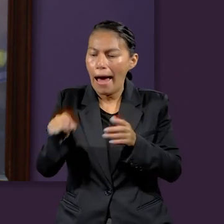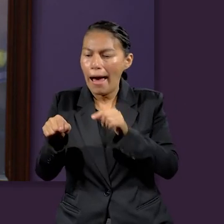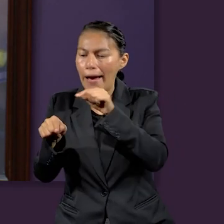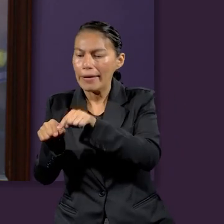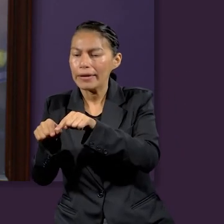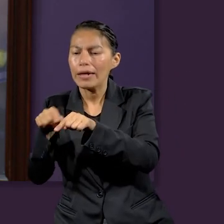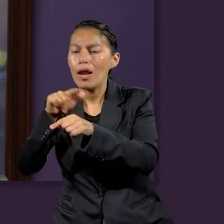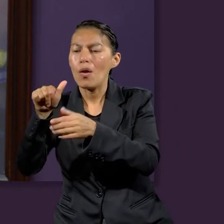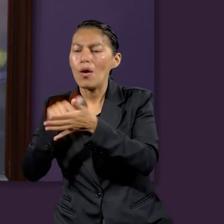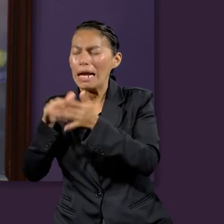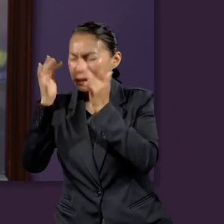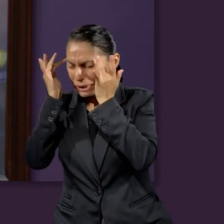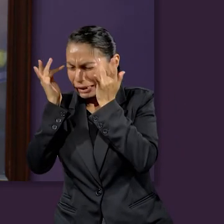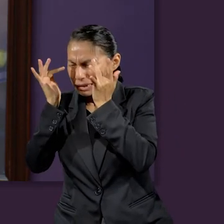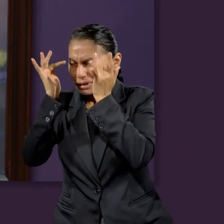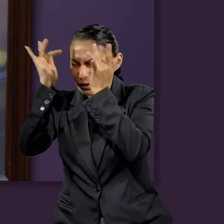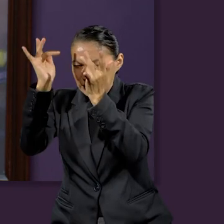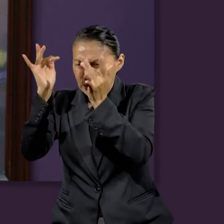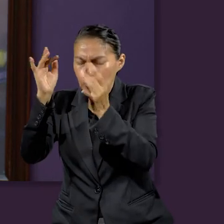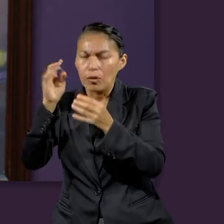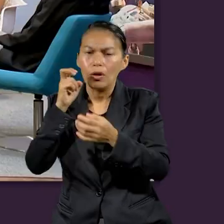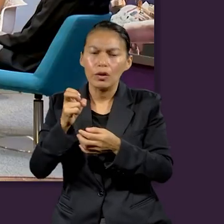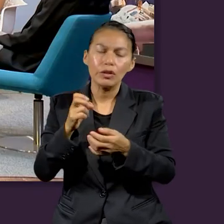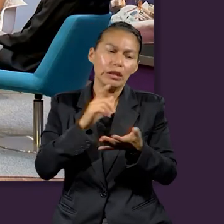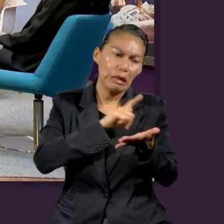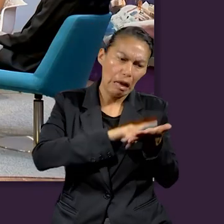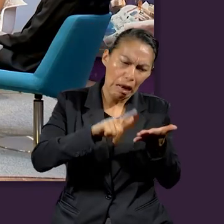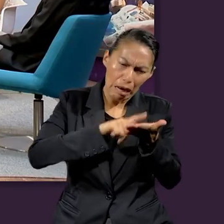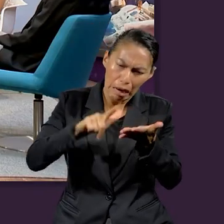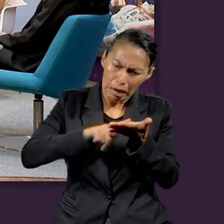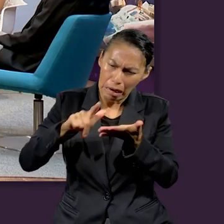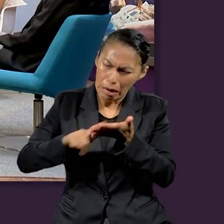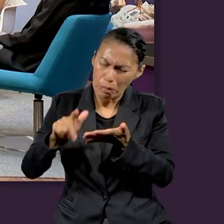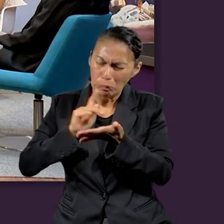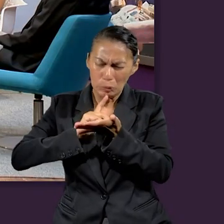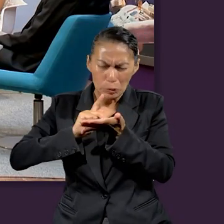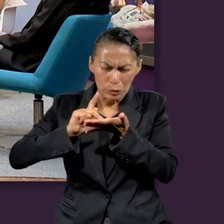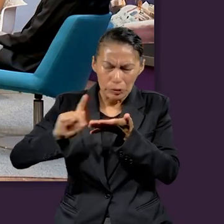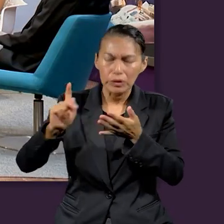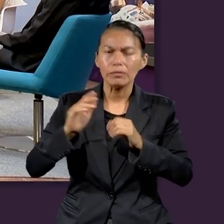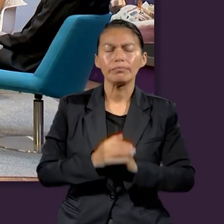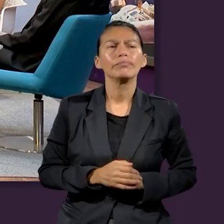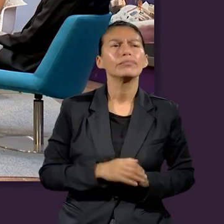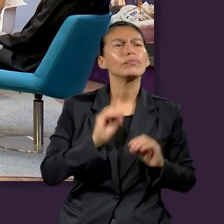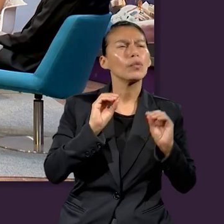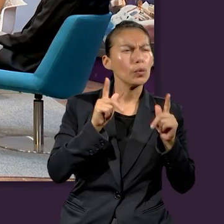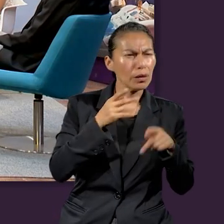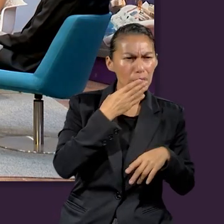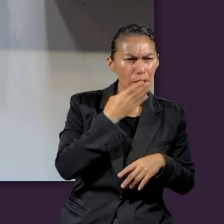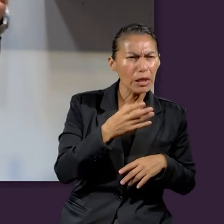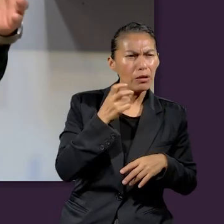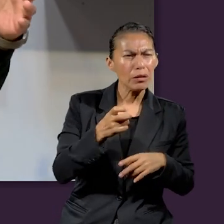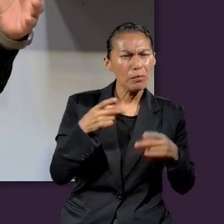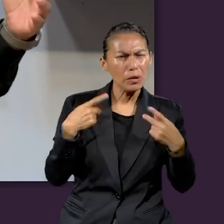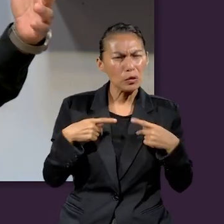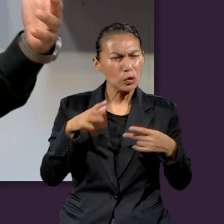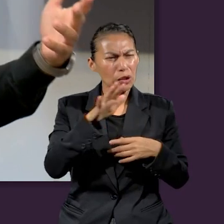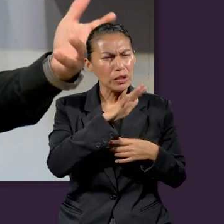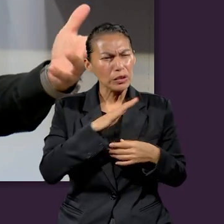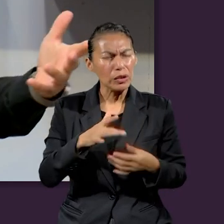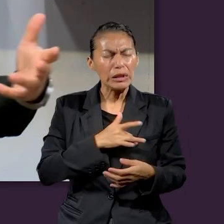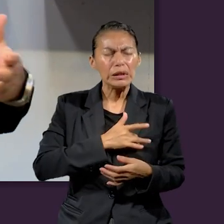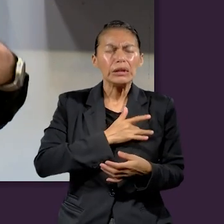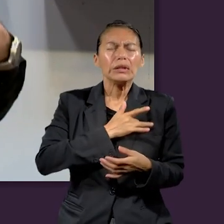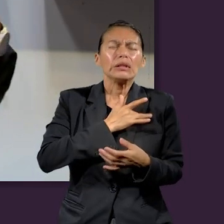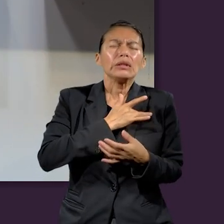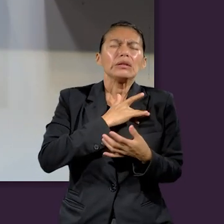de esta forma se explica lo que significa la purificación del santuario. Ok, interesante. Entonces, ese era un día donde la